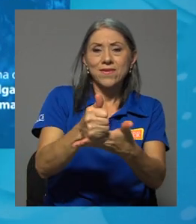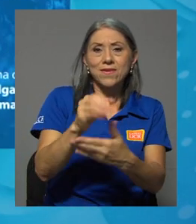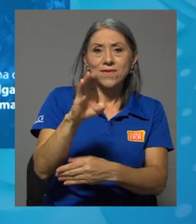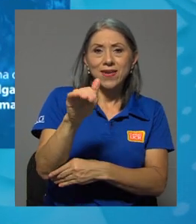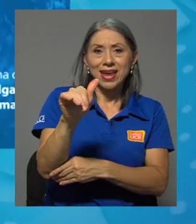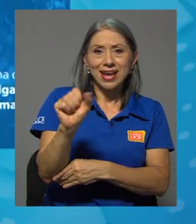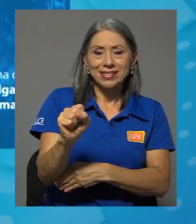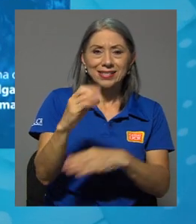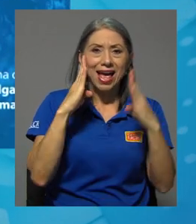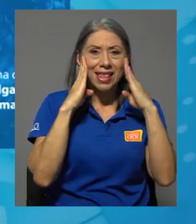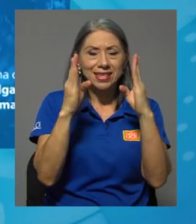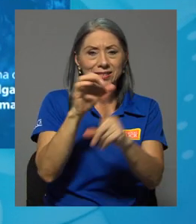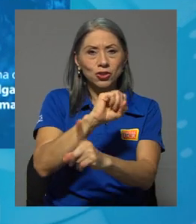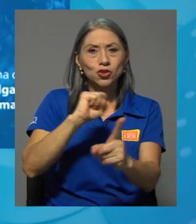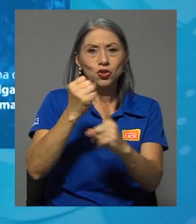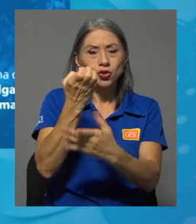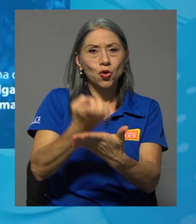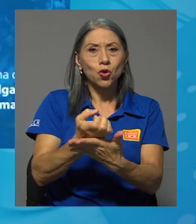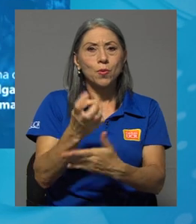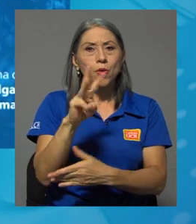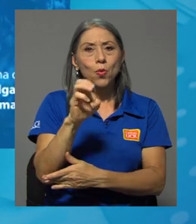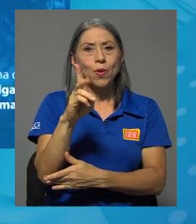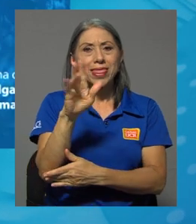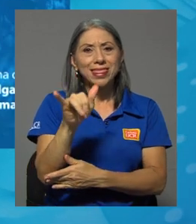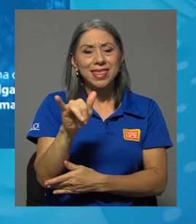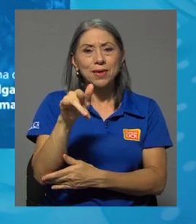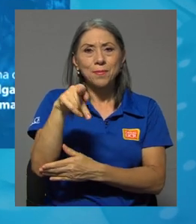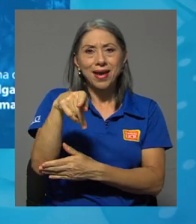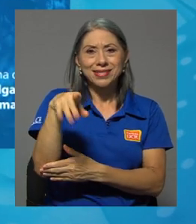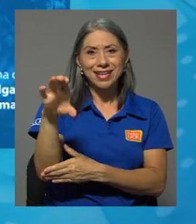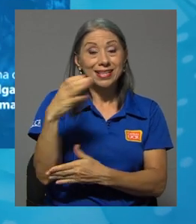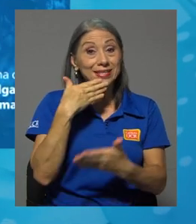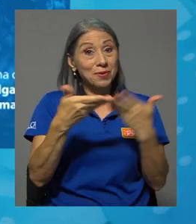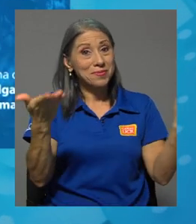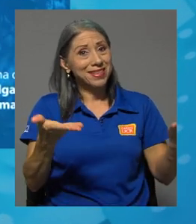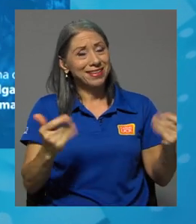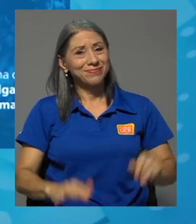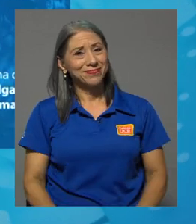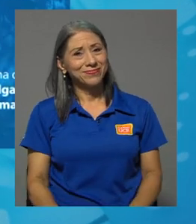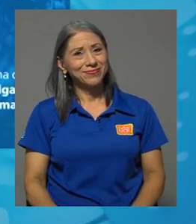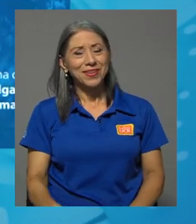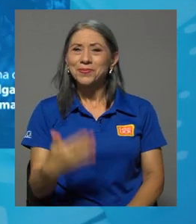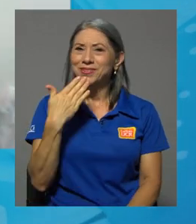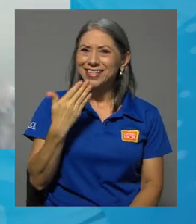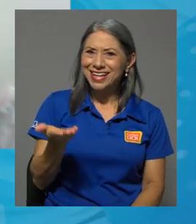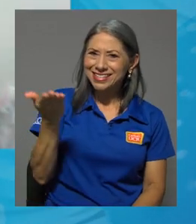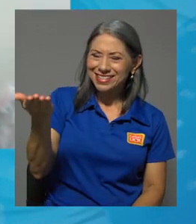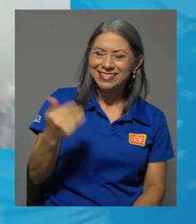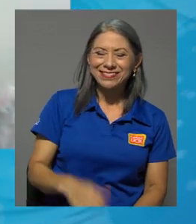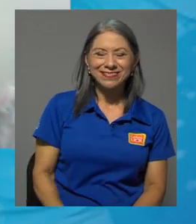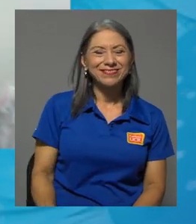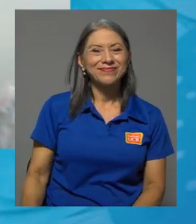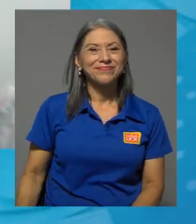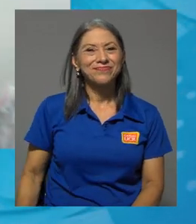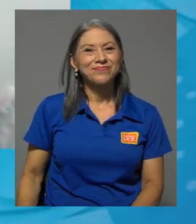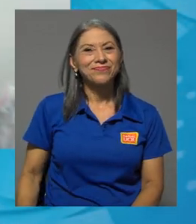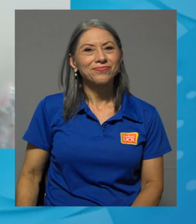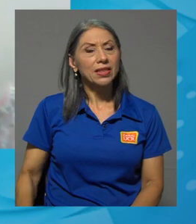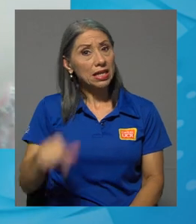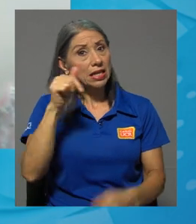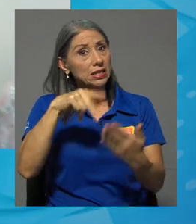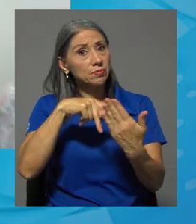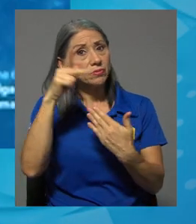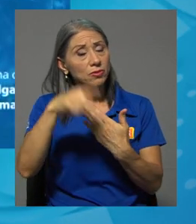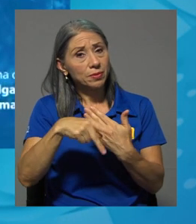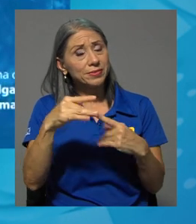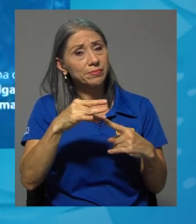Atención Socioeconómica de nuestra universidad, Wendy Paez Cerdas. Wendy, bienvenida desde la U. Muchas gracias, María, por el espacio. Wendy,